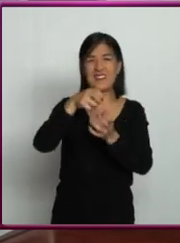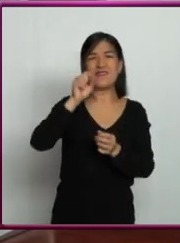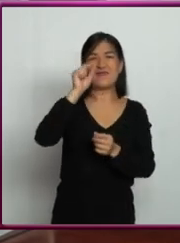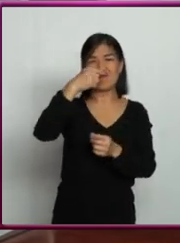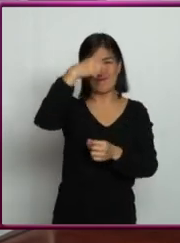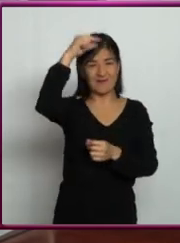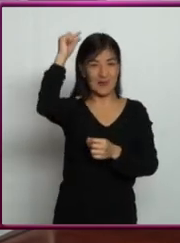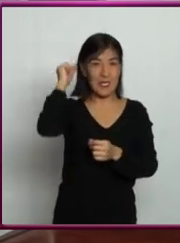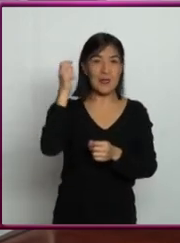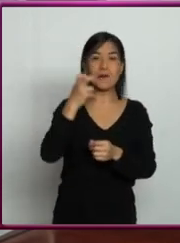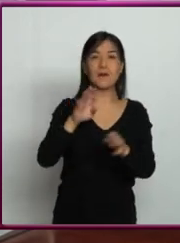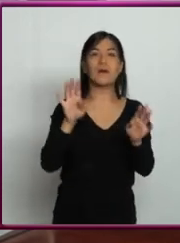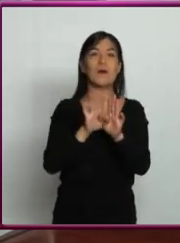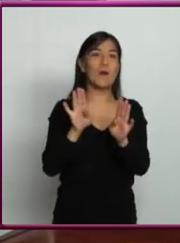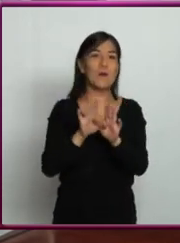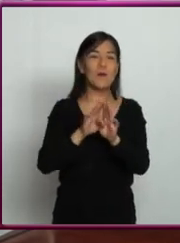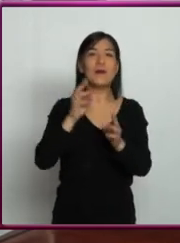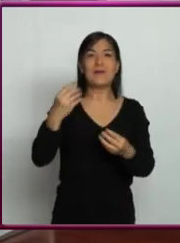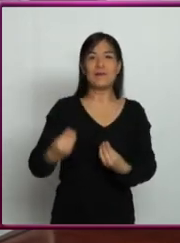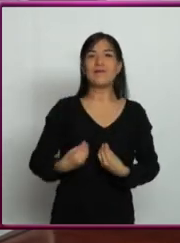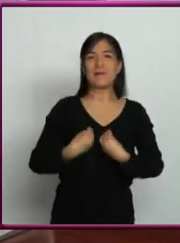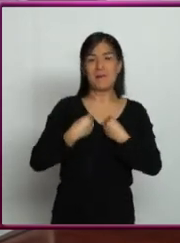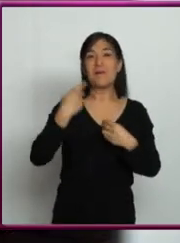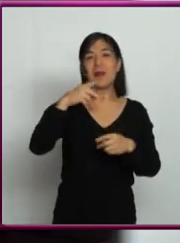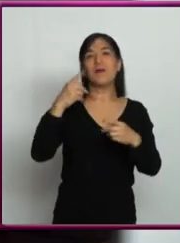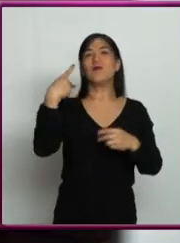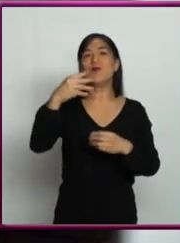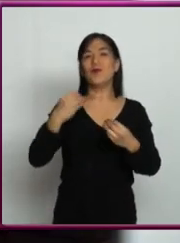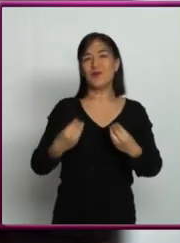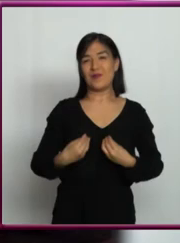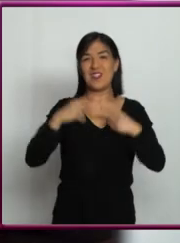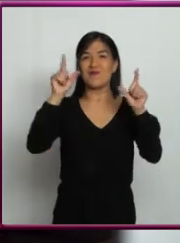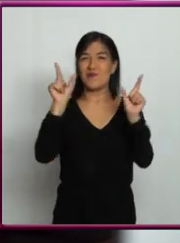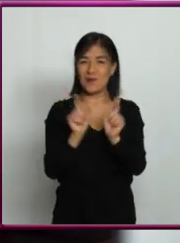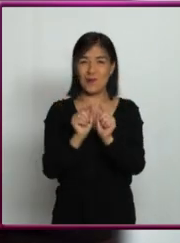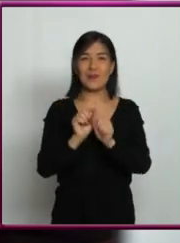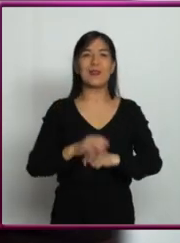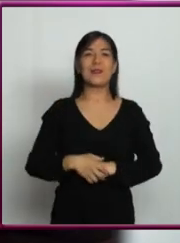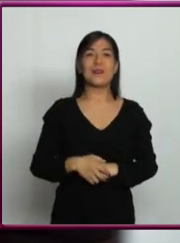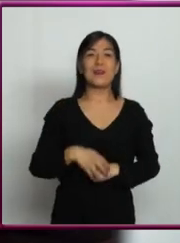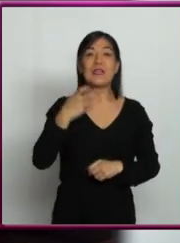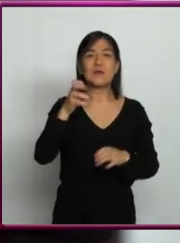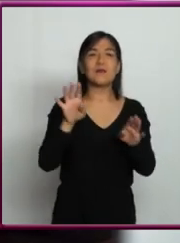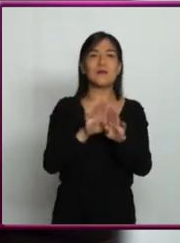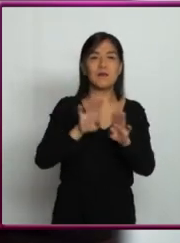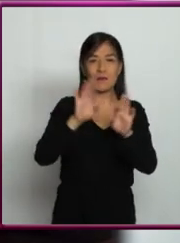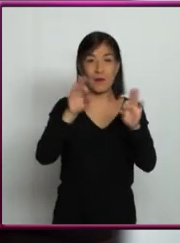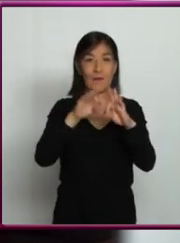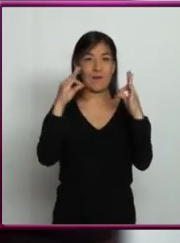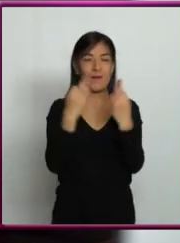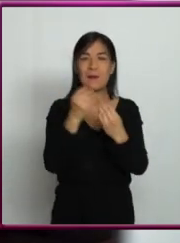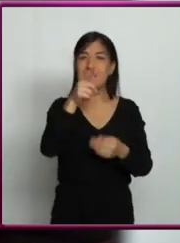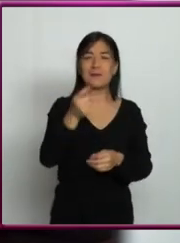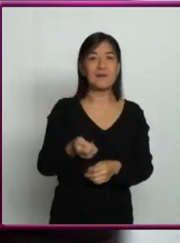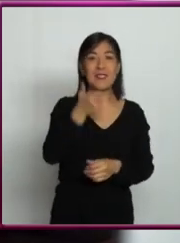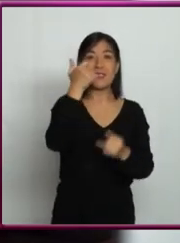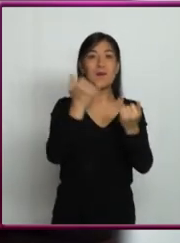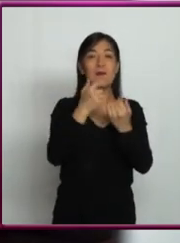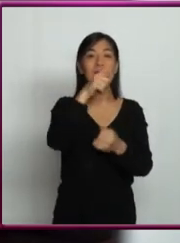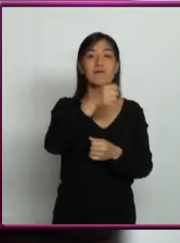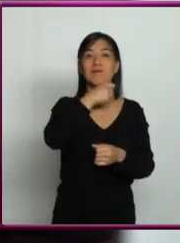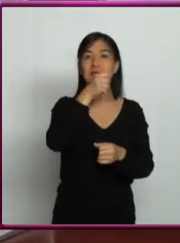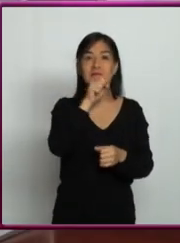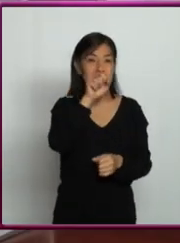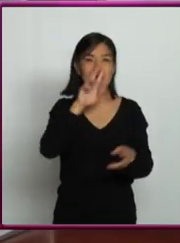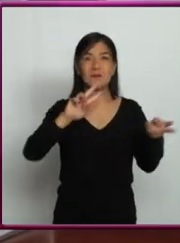estrella muy joven en ese sentido, ¿no? Pero tiene una vida corta, ¿no? Pero hay unas estrellas que se formaron de las primeras que son casi tan viejas como el